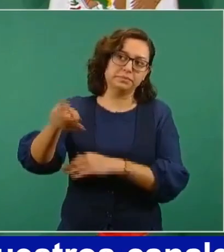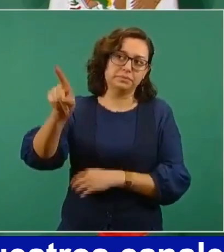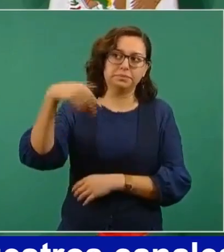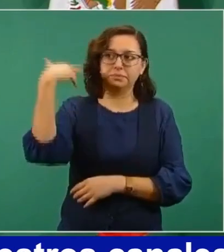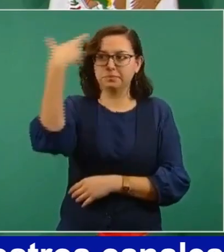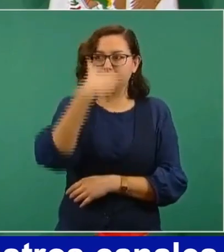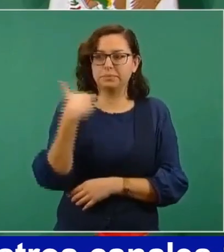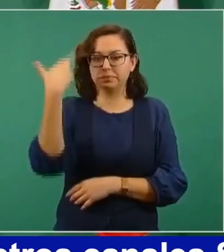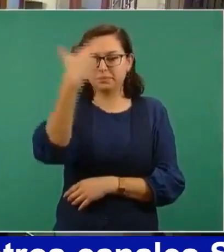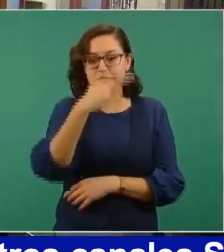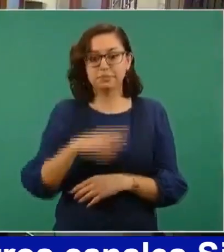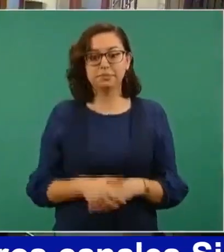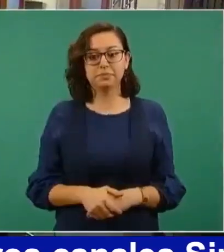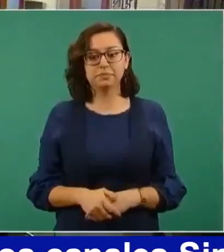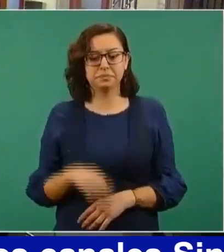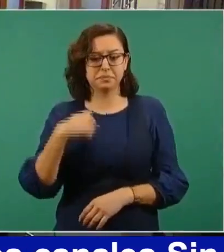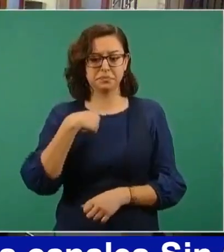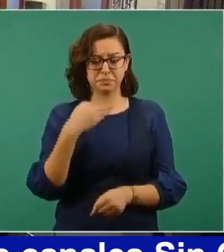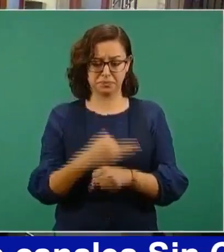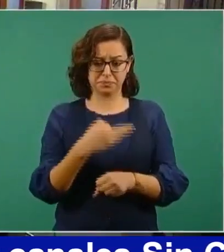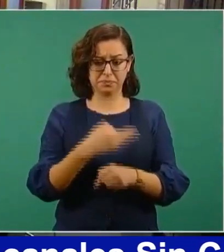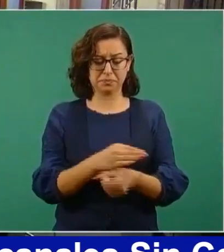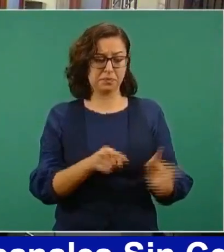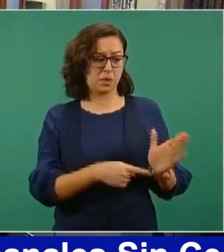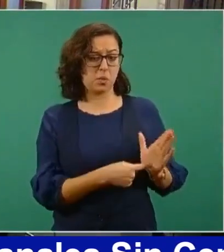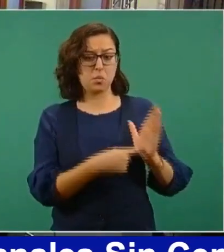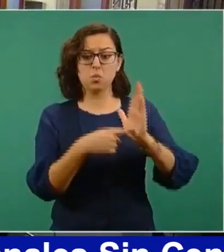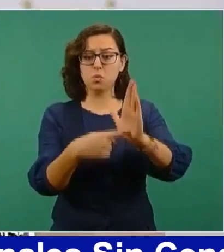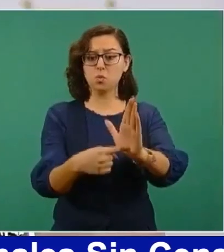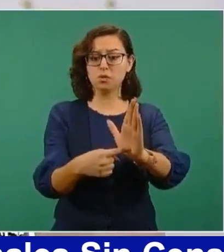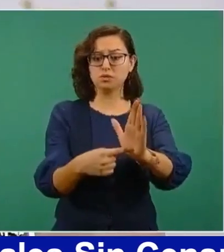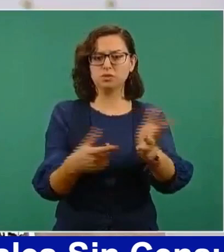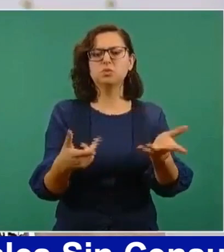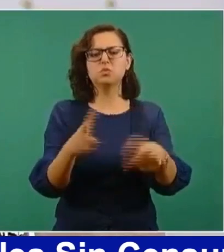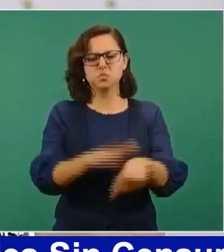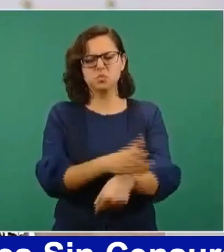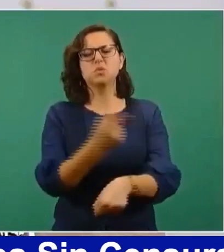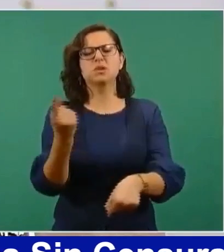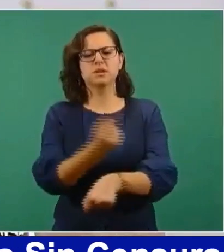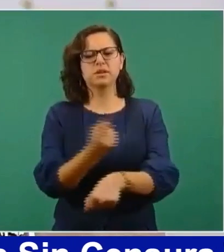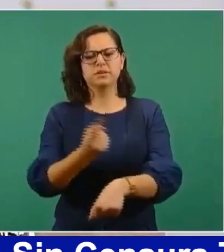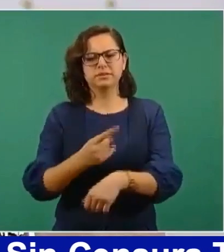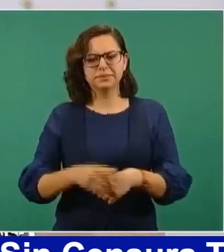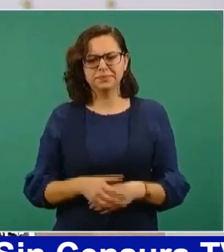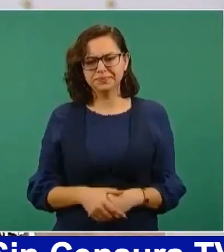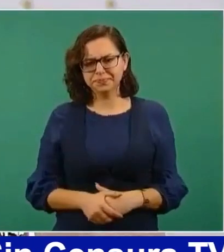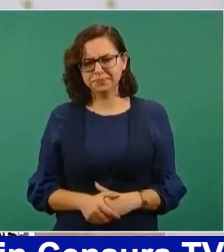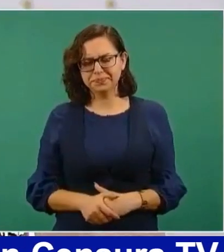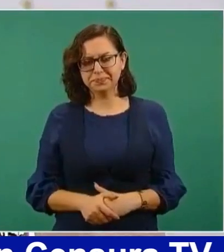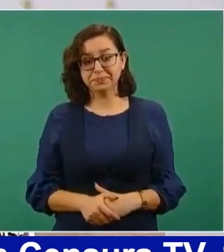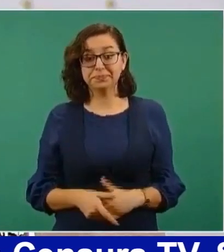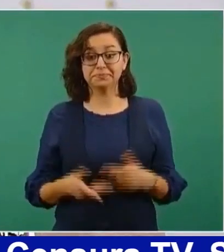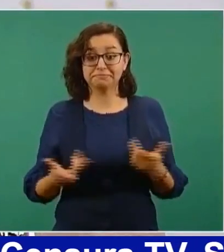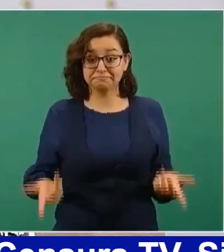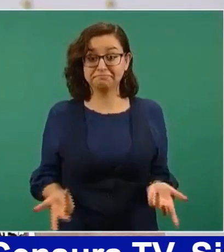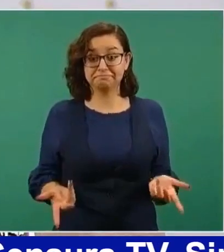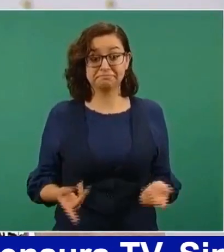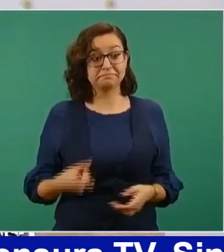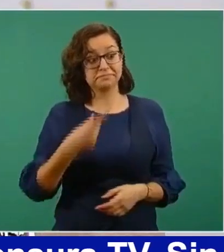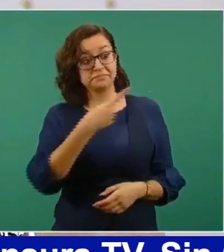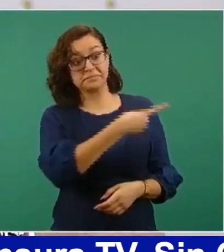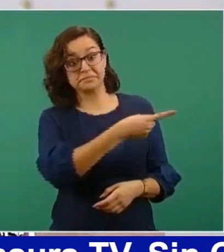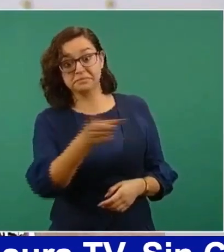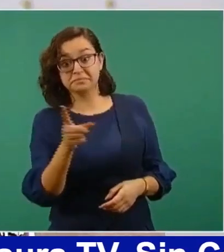sólo lo expongo porque se rasgan las vestiduras,